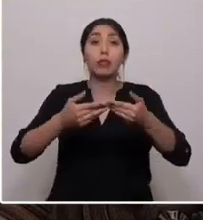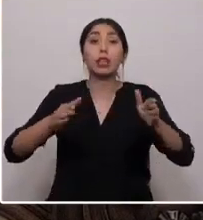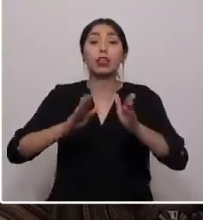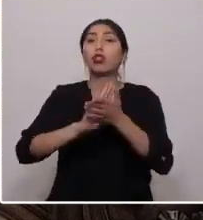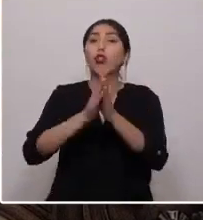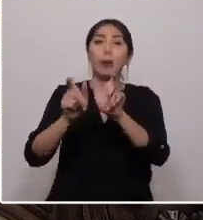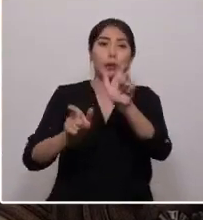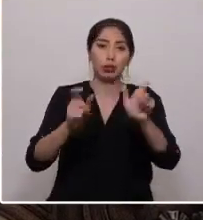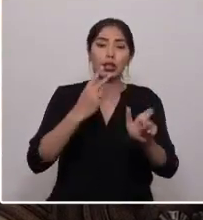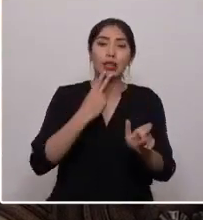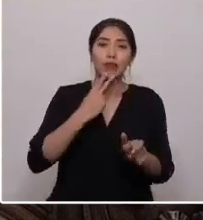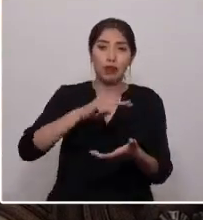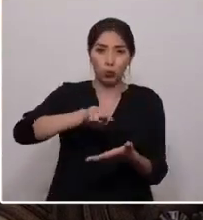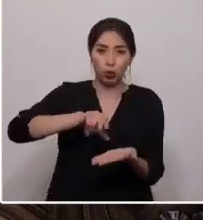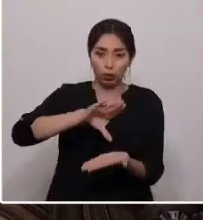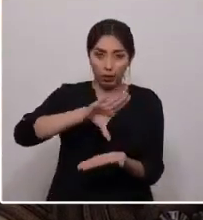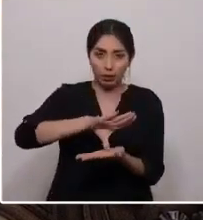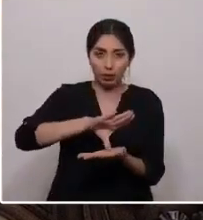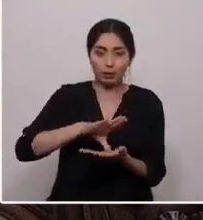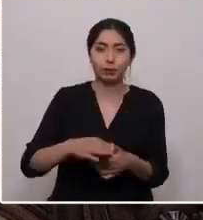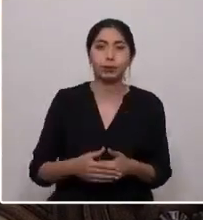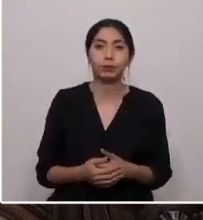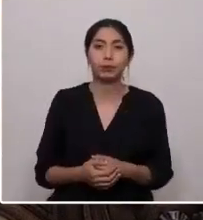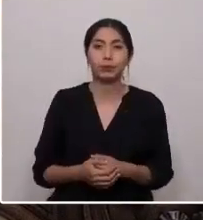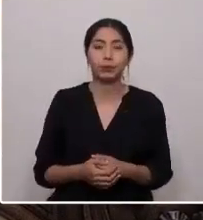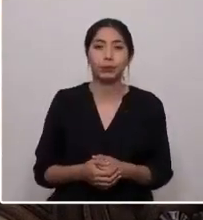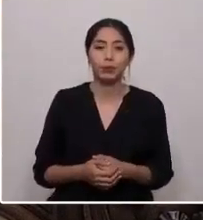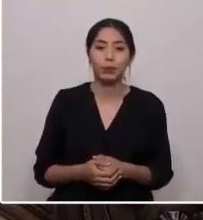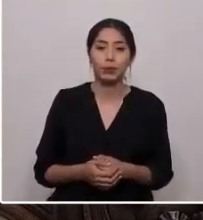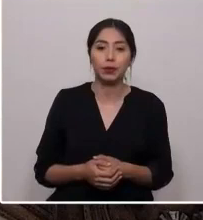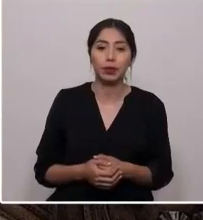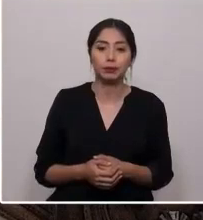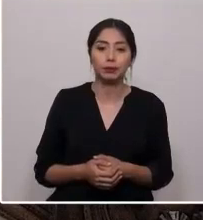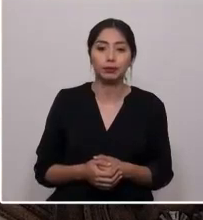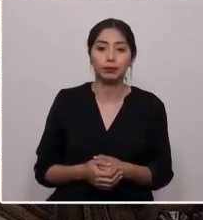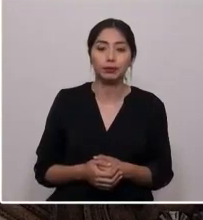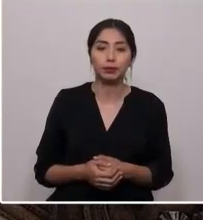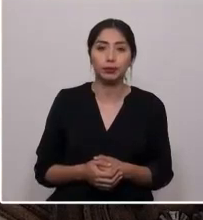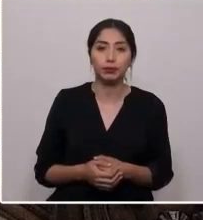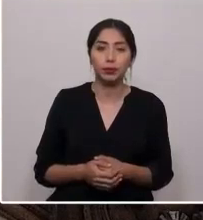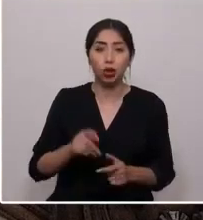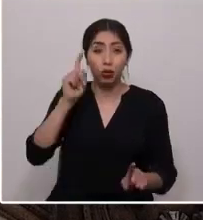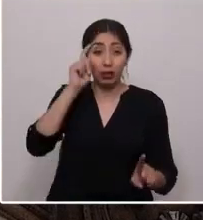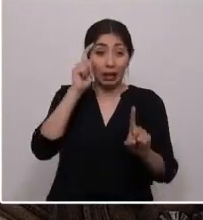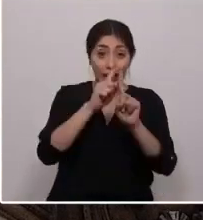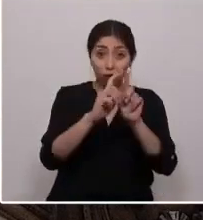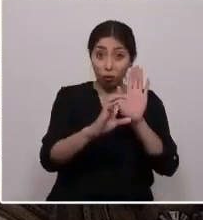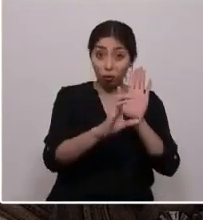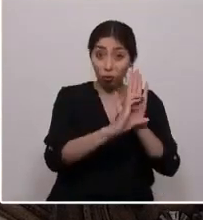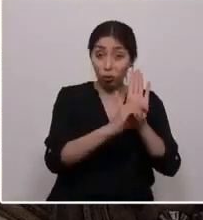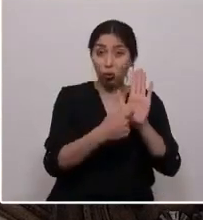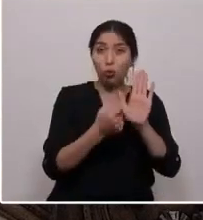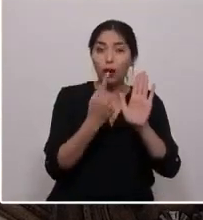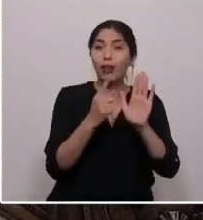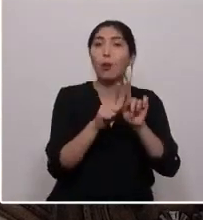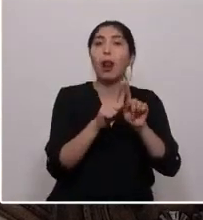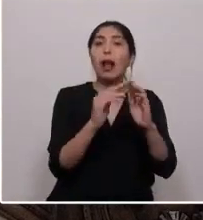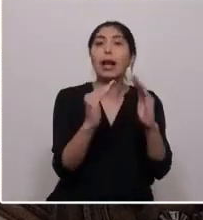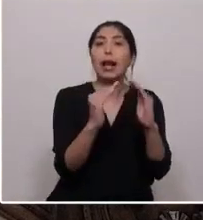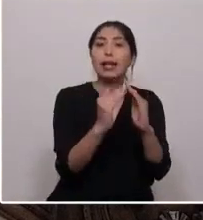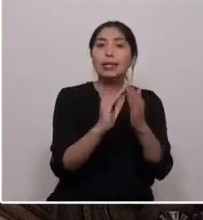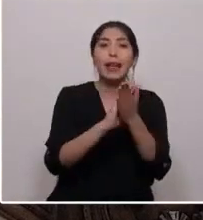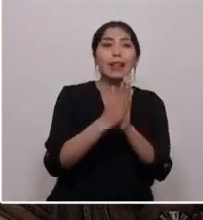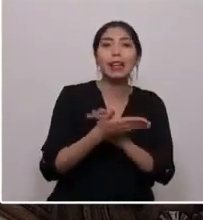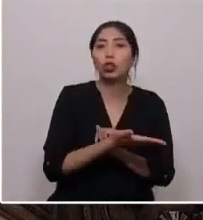país. El objetivo de una Constitución es justamente ser la casa de todos, garantía de mínimos